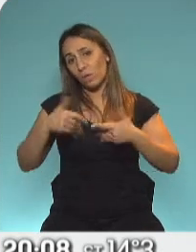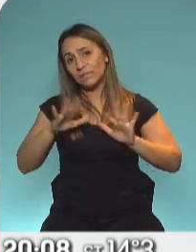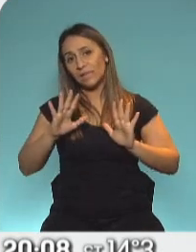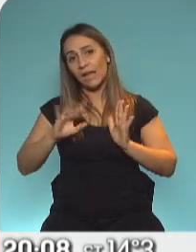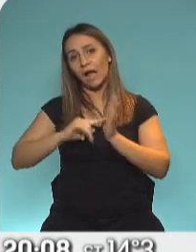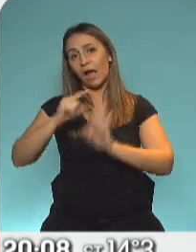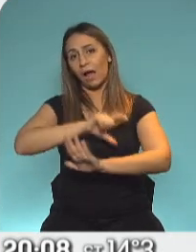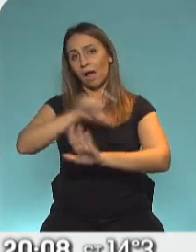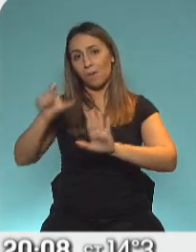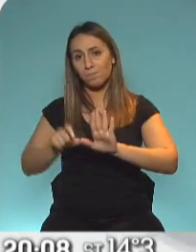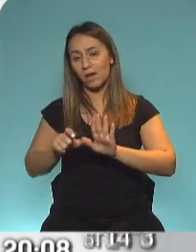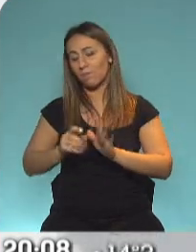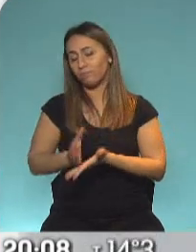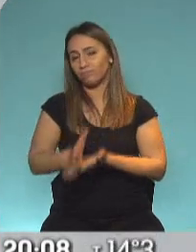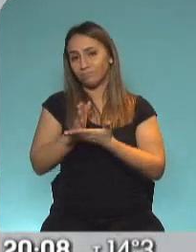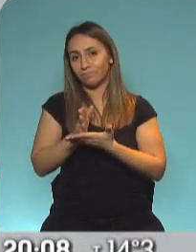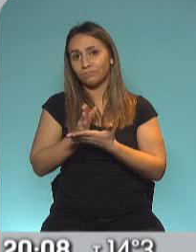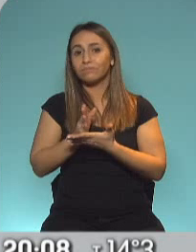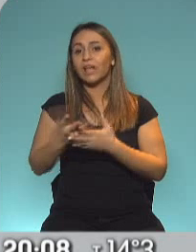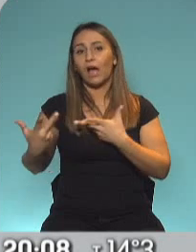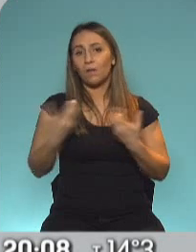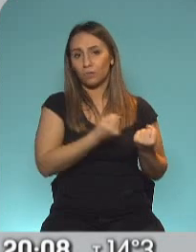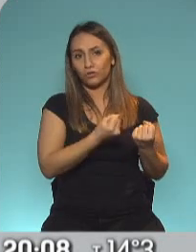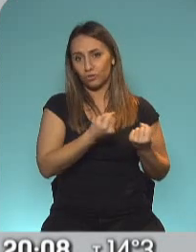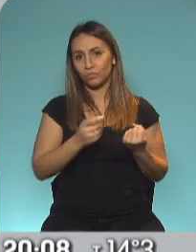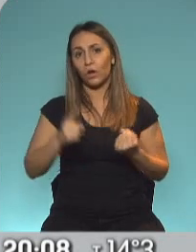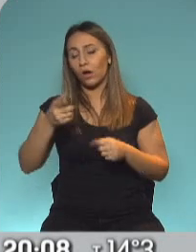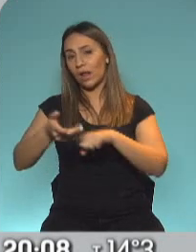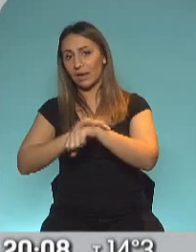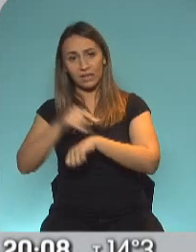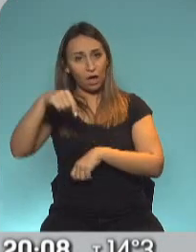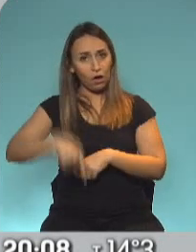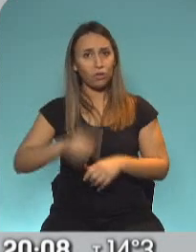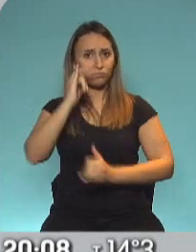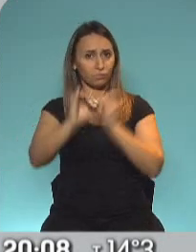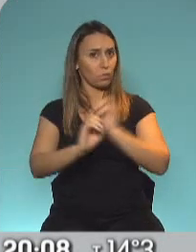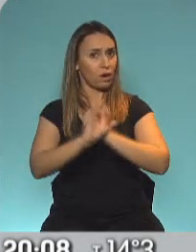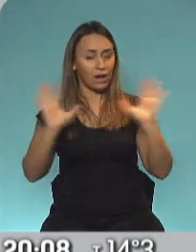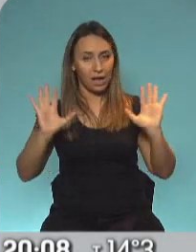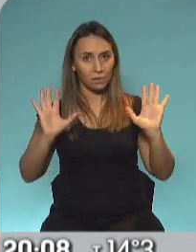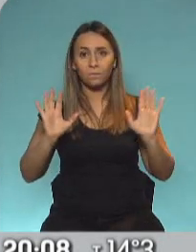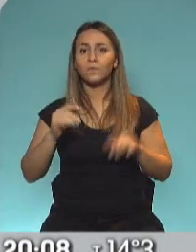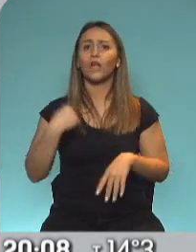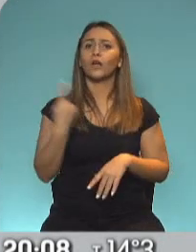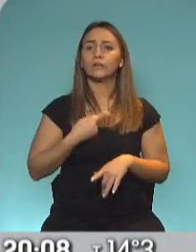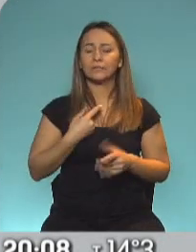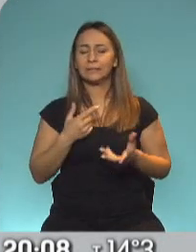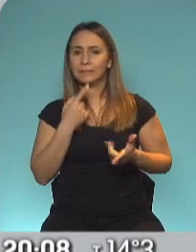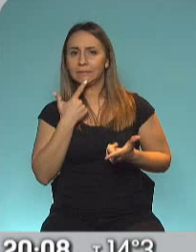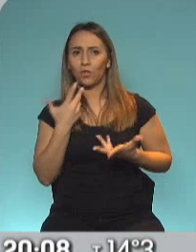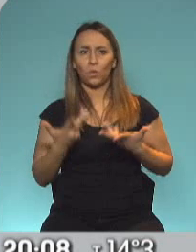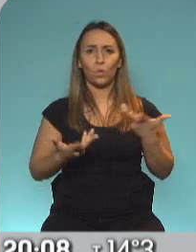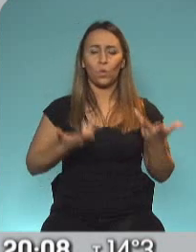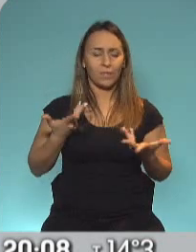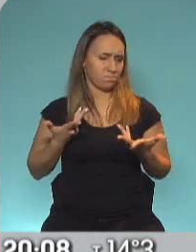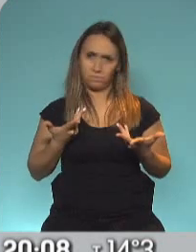con el aval también de la ciudad, con el visto bueno, y hoy Larreta fue muy explícito, dijo, no nos va a temblar el pulso para